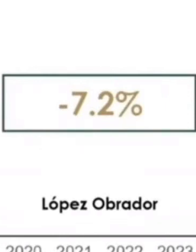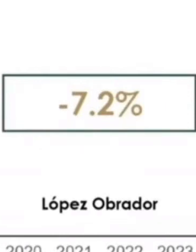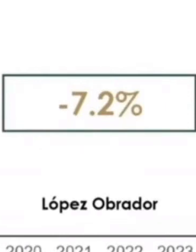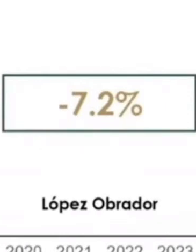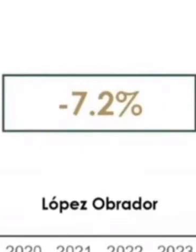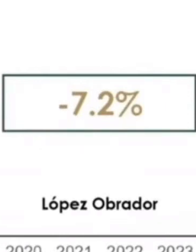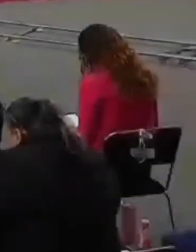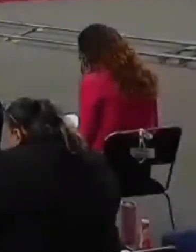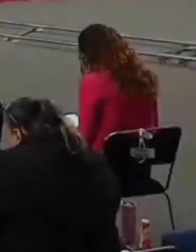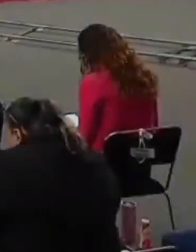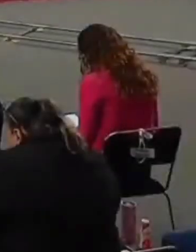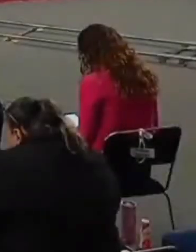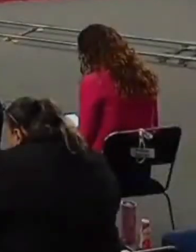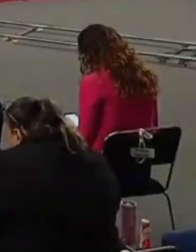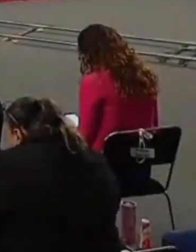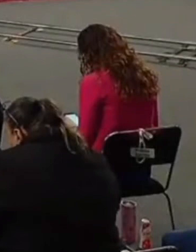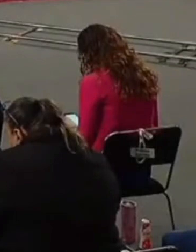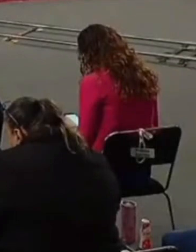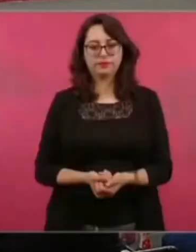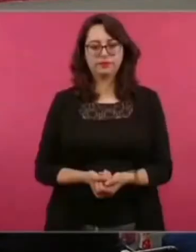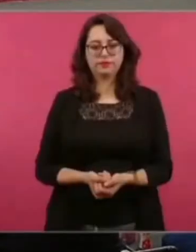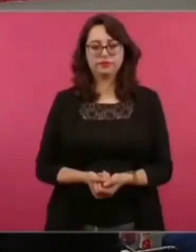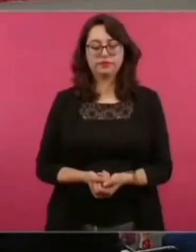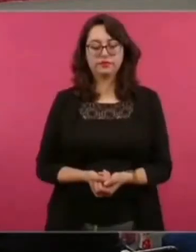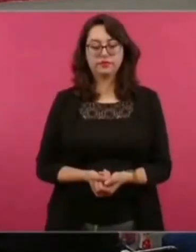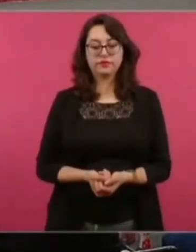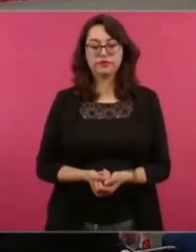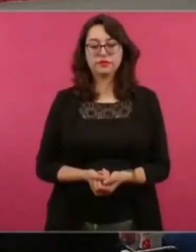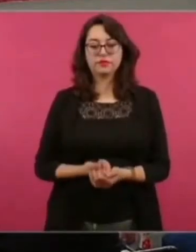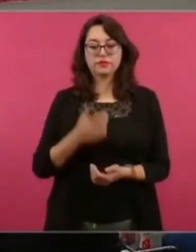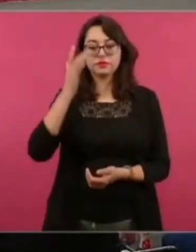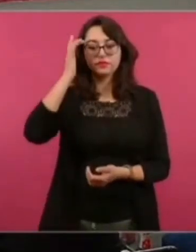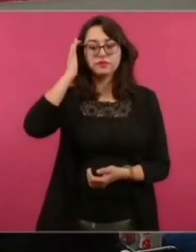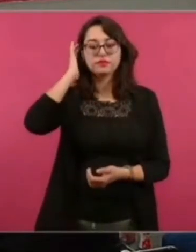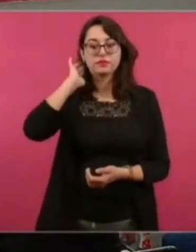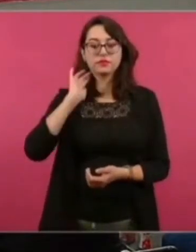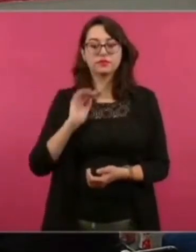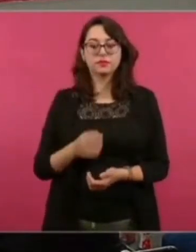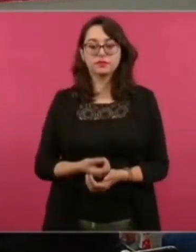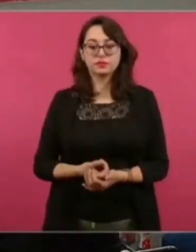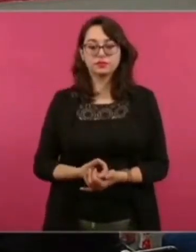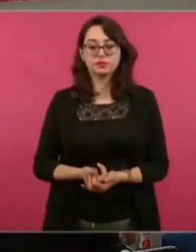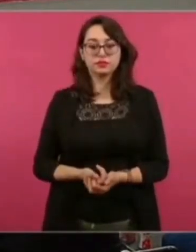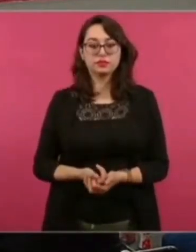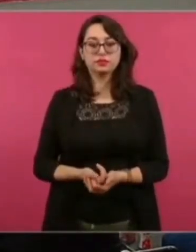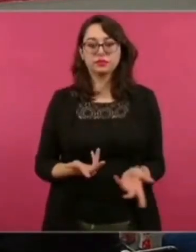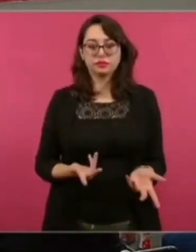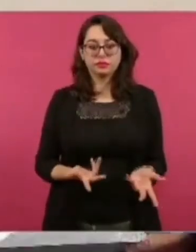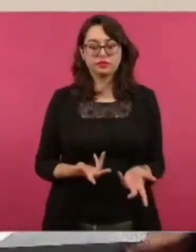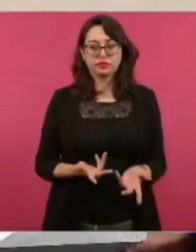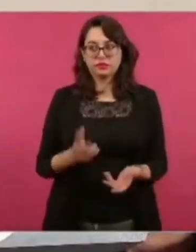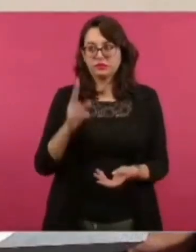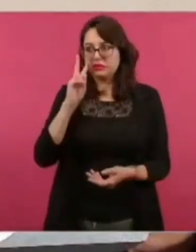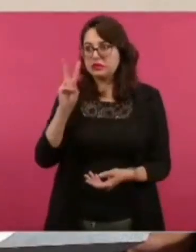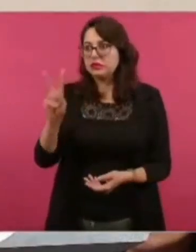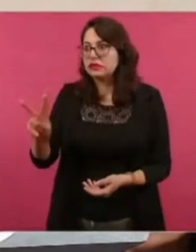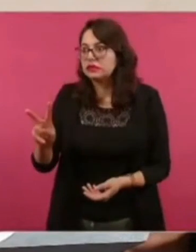y se entregan por entero a la mentira.